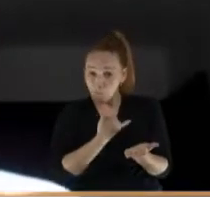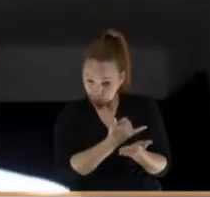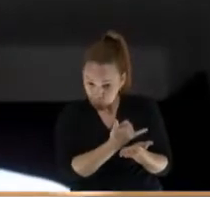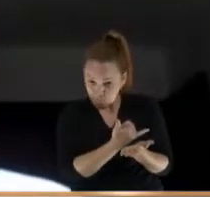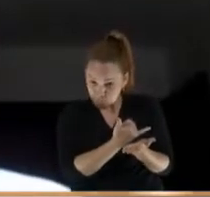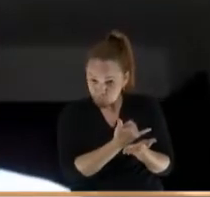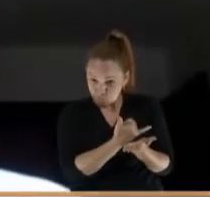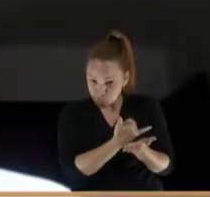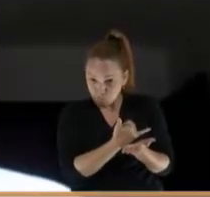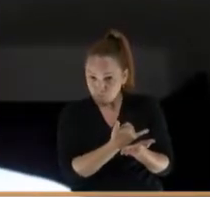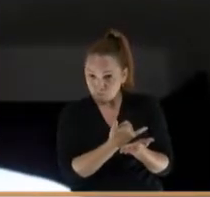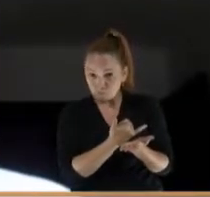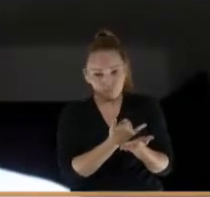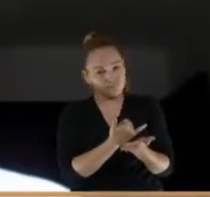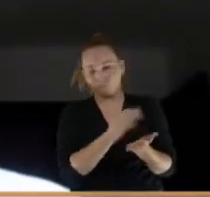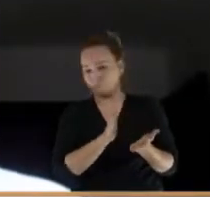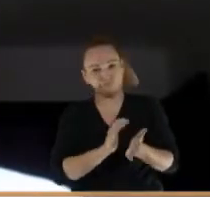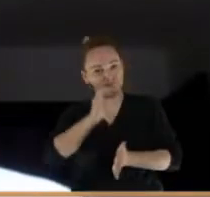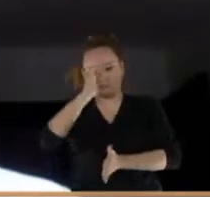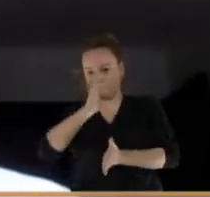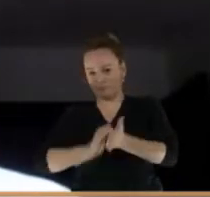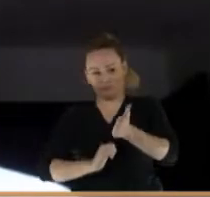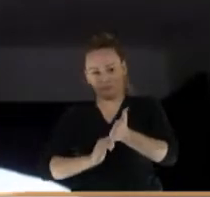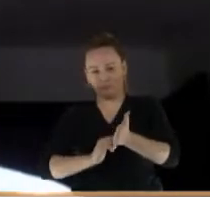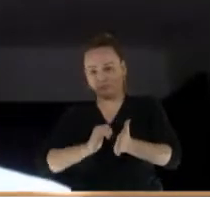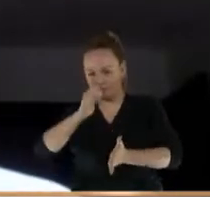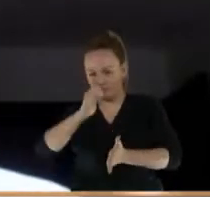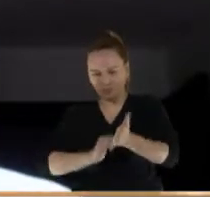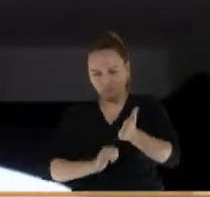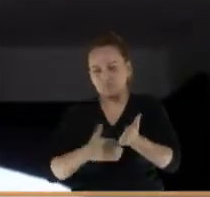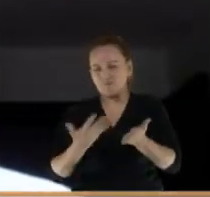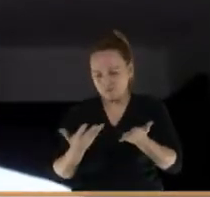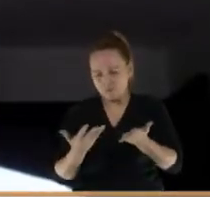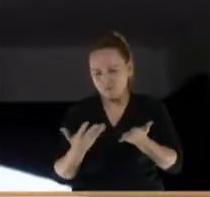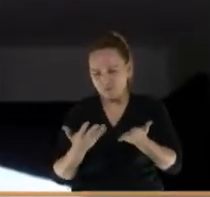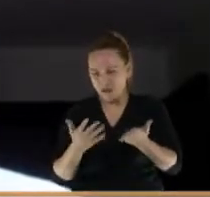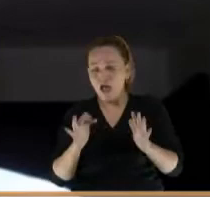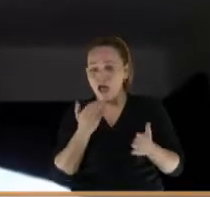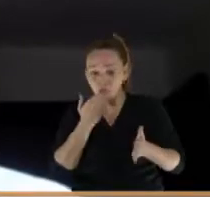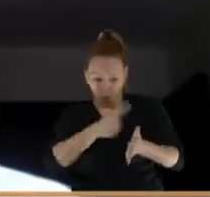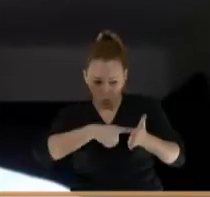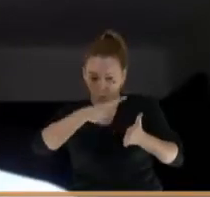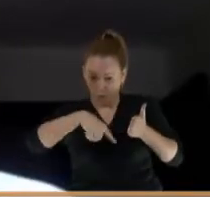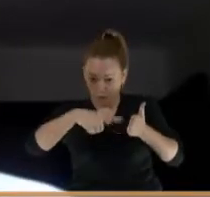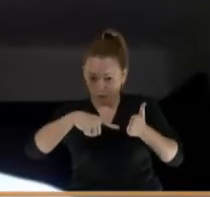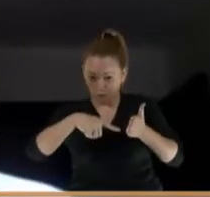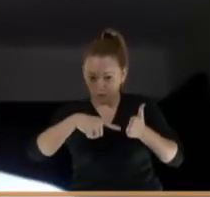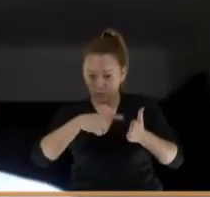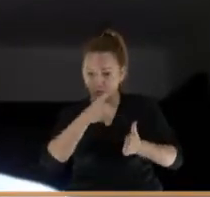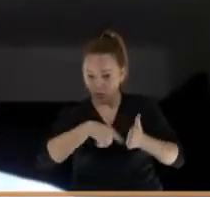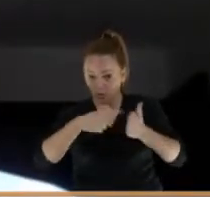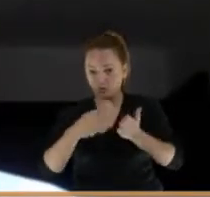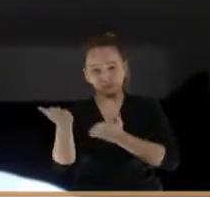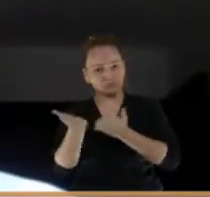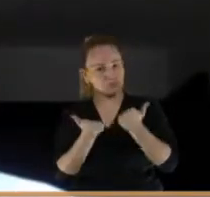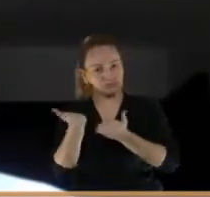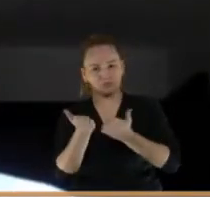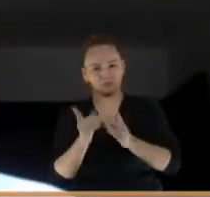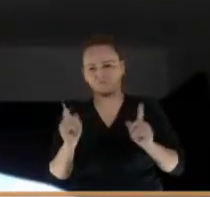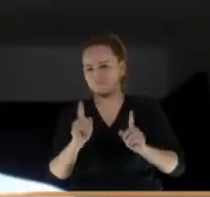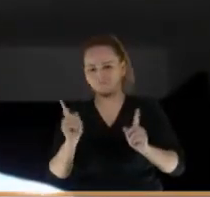estén exentos del régimen de incompatibilidades para celebrar contratos de prestación de servicios.